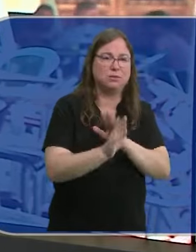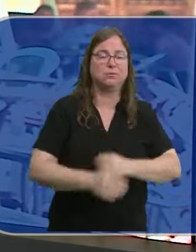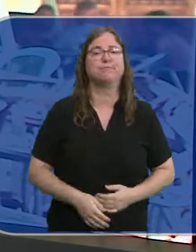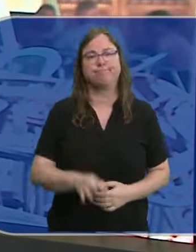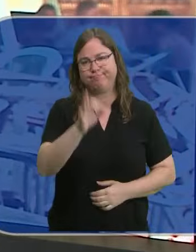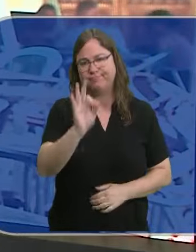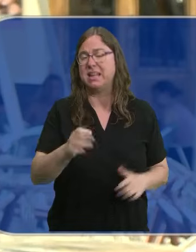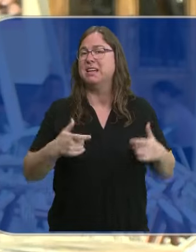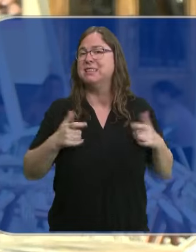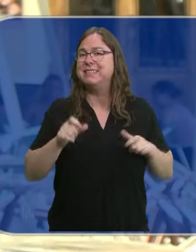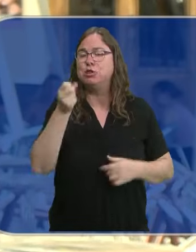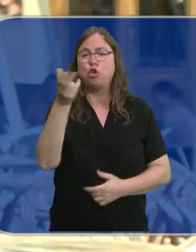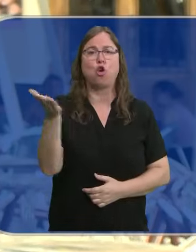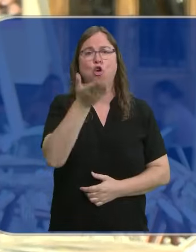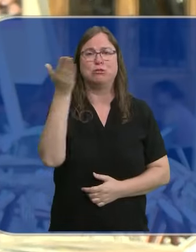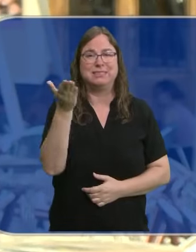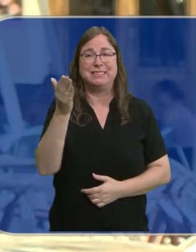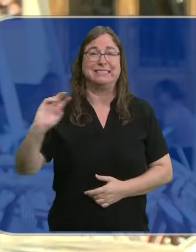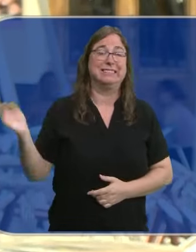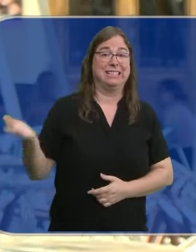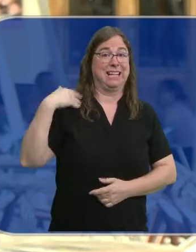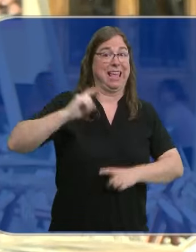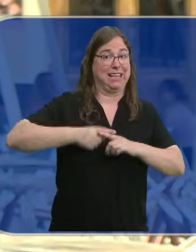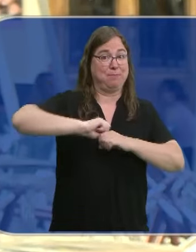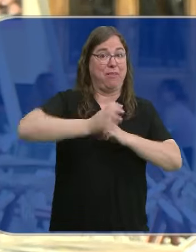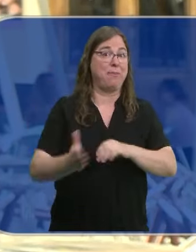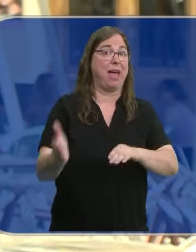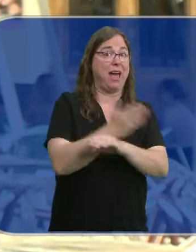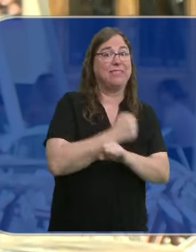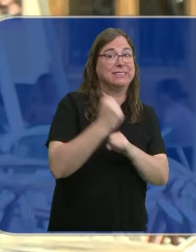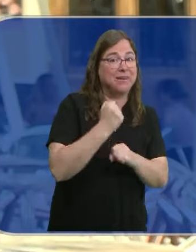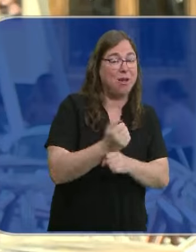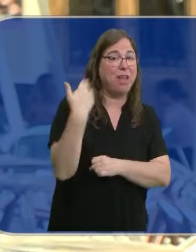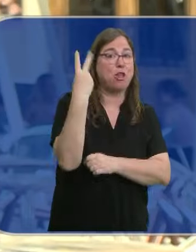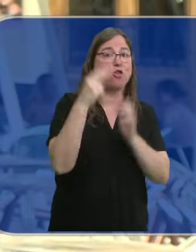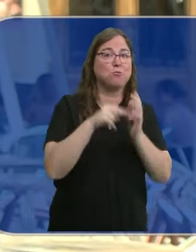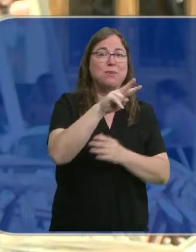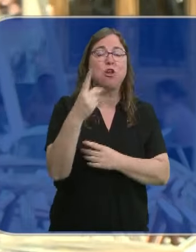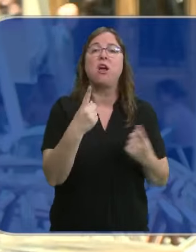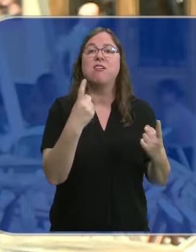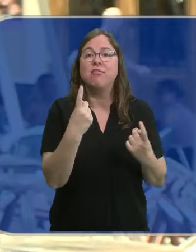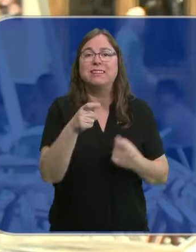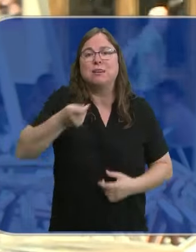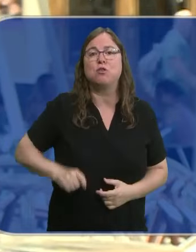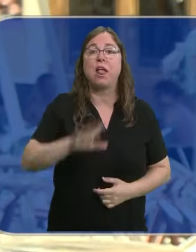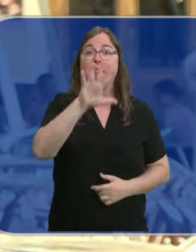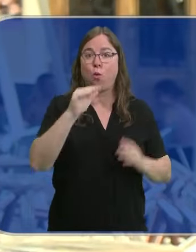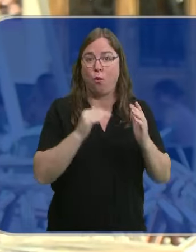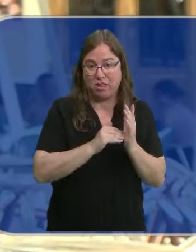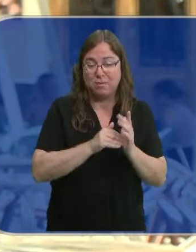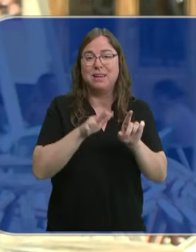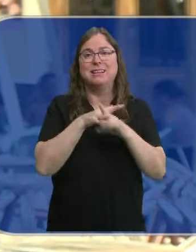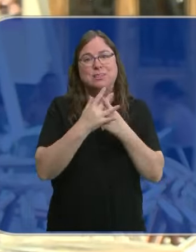Sí, el sector hostelero no ha logrado recuperar a todos los trabajadores que tenía antes de la pandemia. el año 2022 faltaban 50.000 trabajadores. Y esta